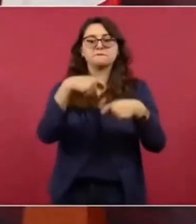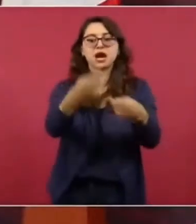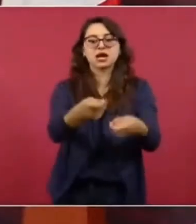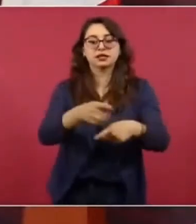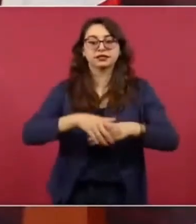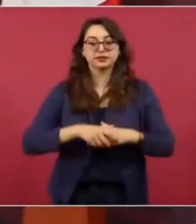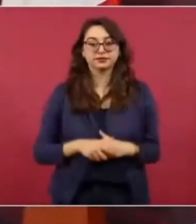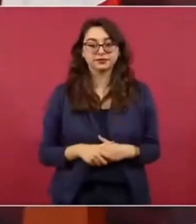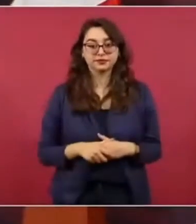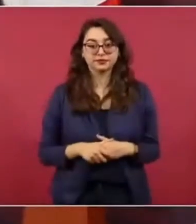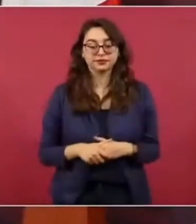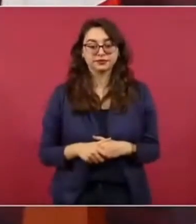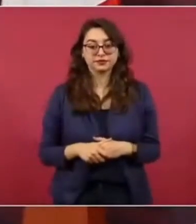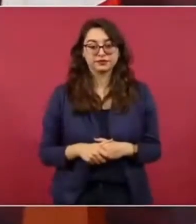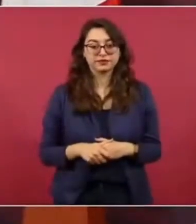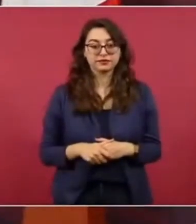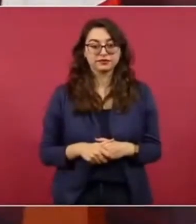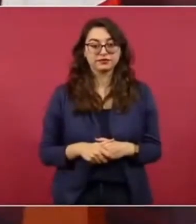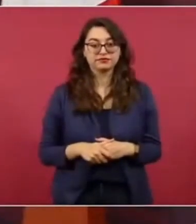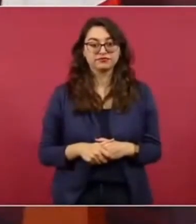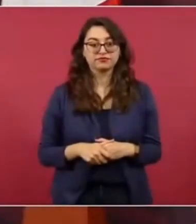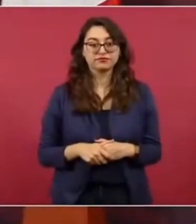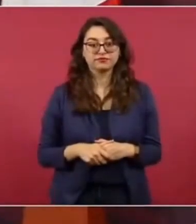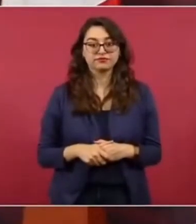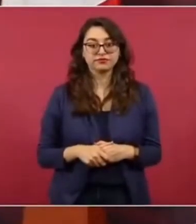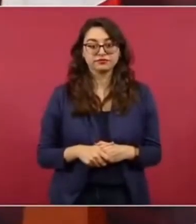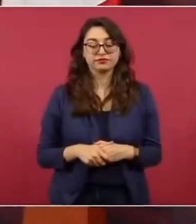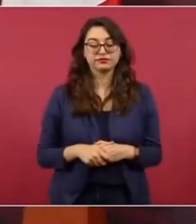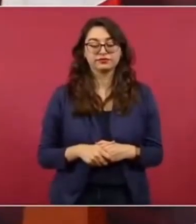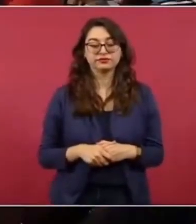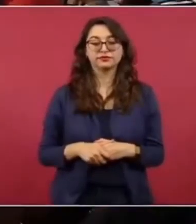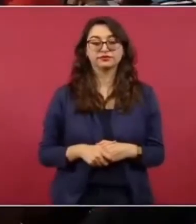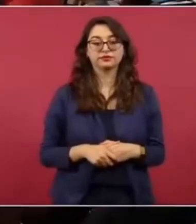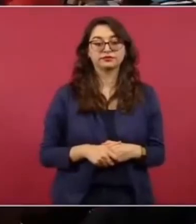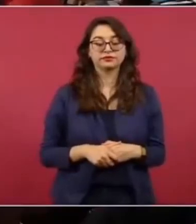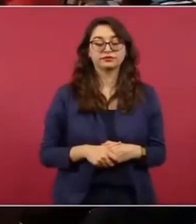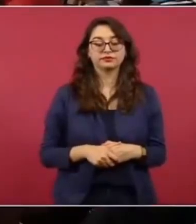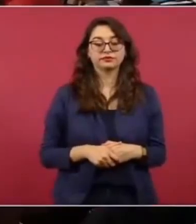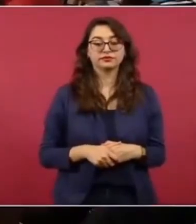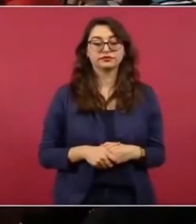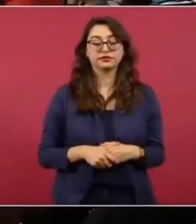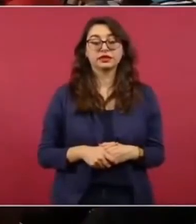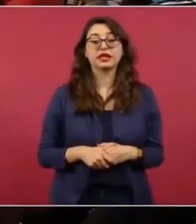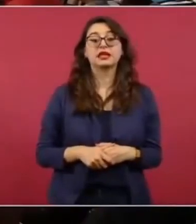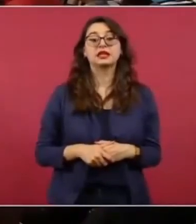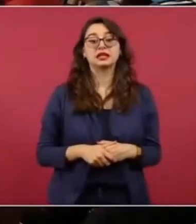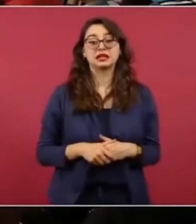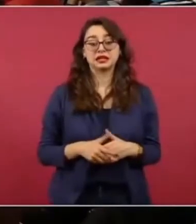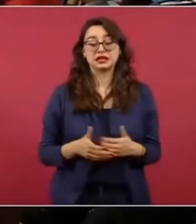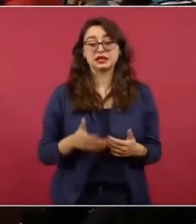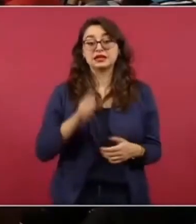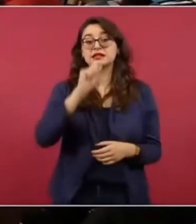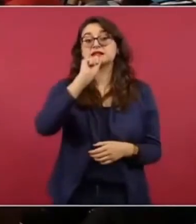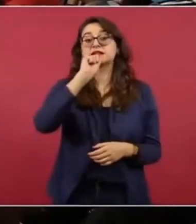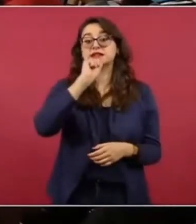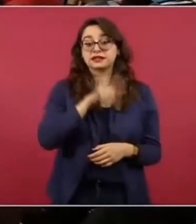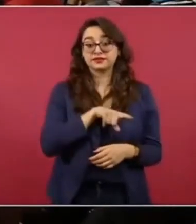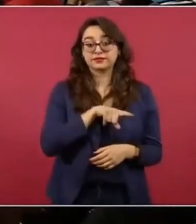Y todavía, no a esta, sino a otra empresa extranjera,